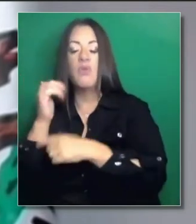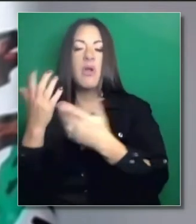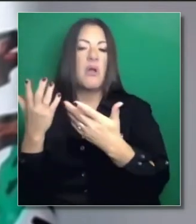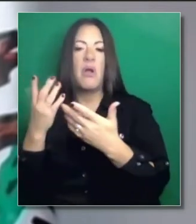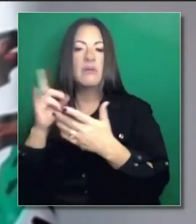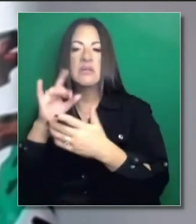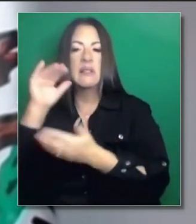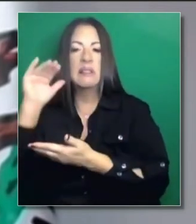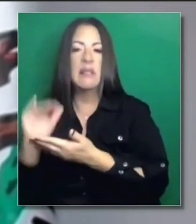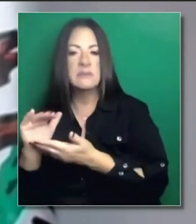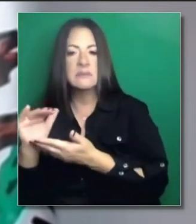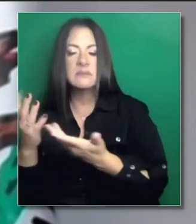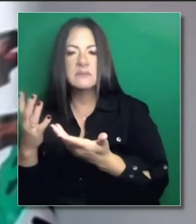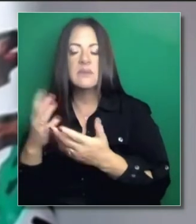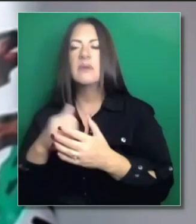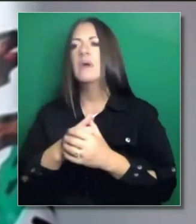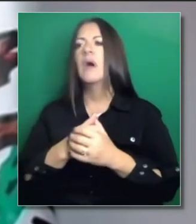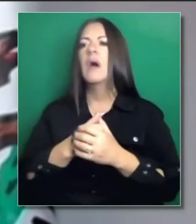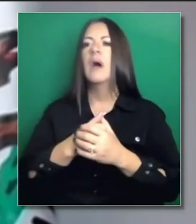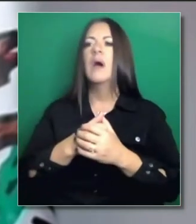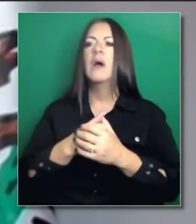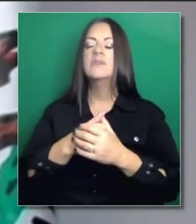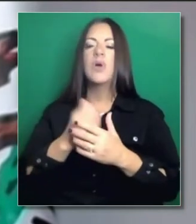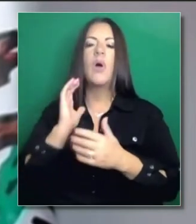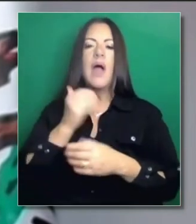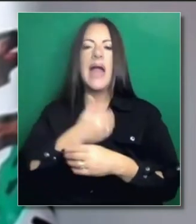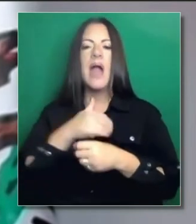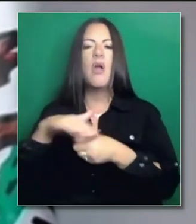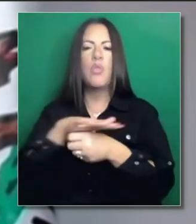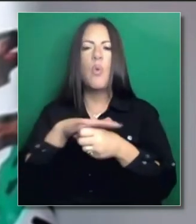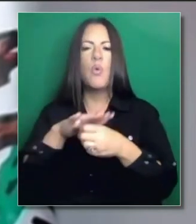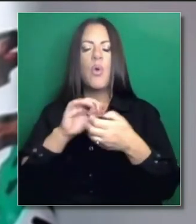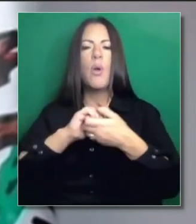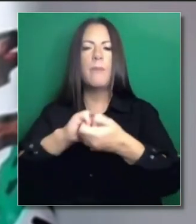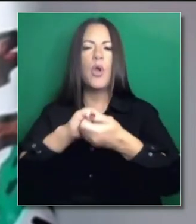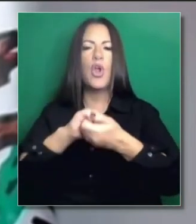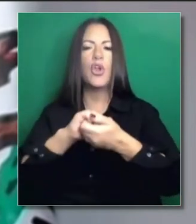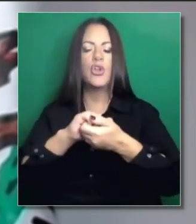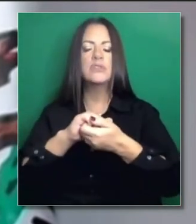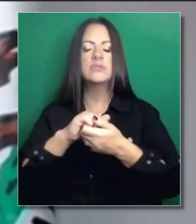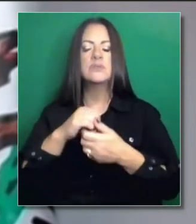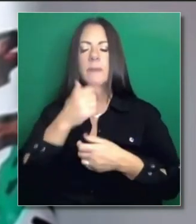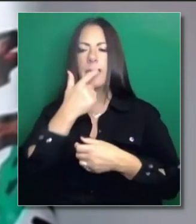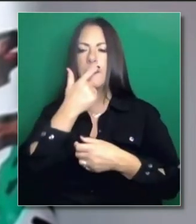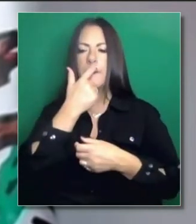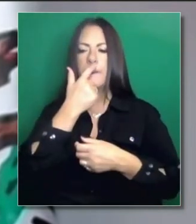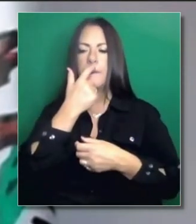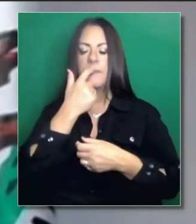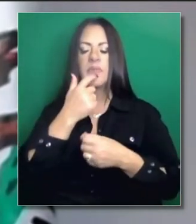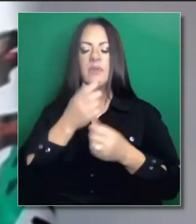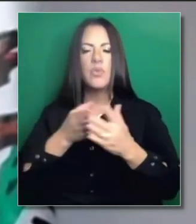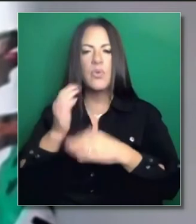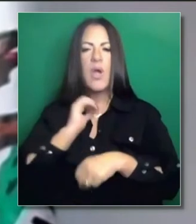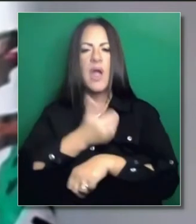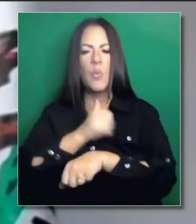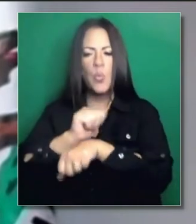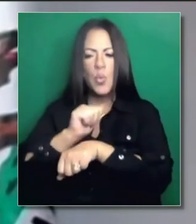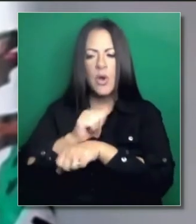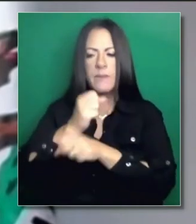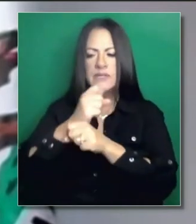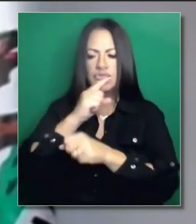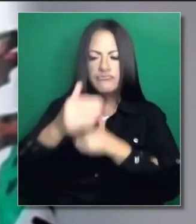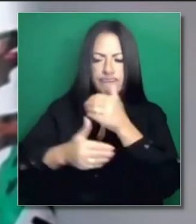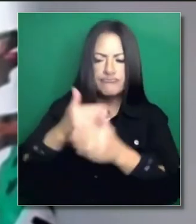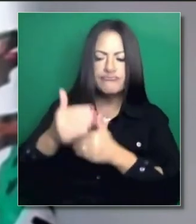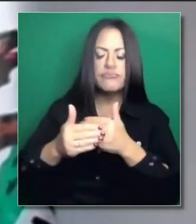y en base a la conversación con nuestros equipos y con nuestros asociados locales, es que mediante el